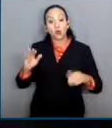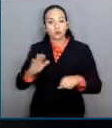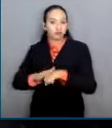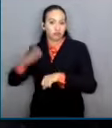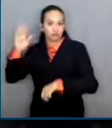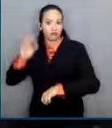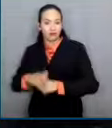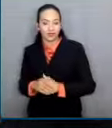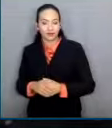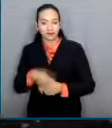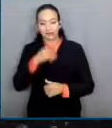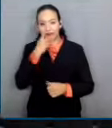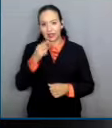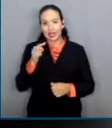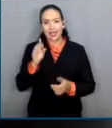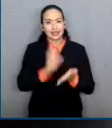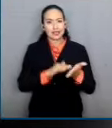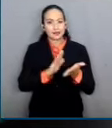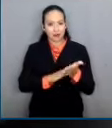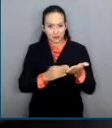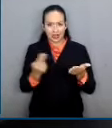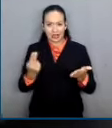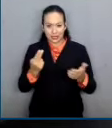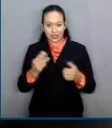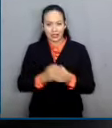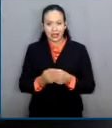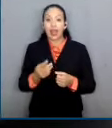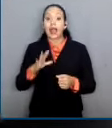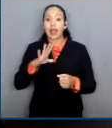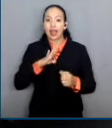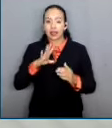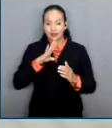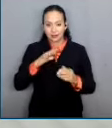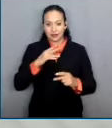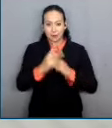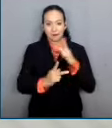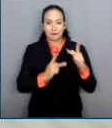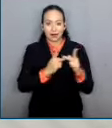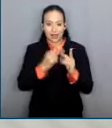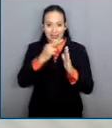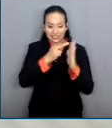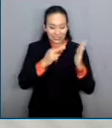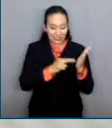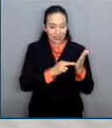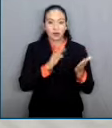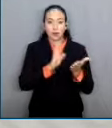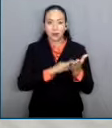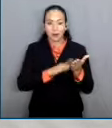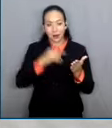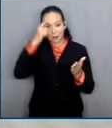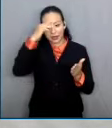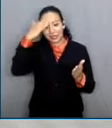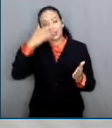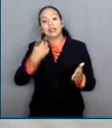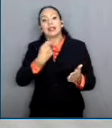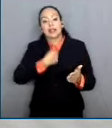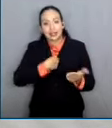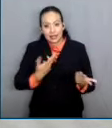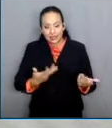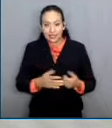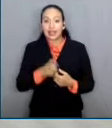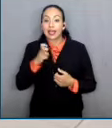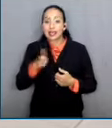que este requisito que se encuentra en el reglamento de pasaportes y del documento de identidad es violatorio de los derechos de no